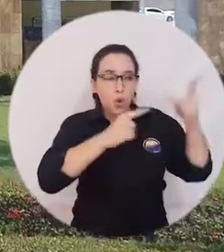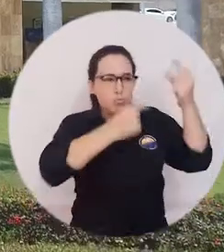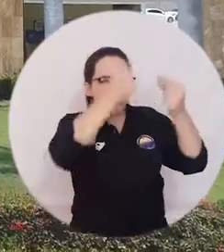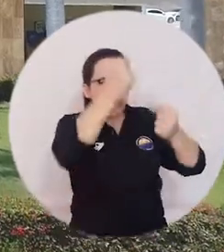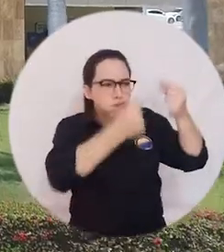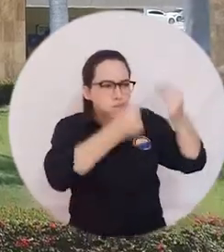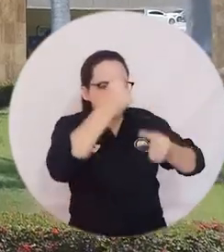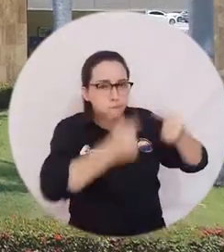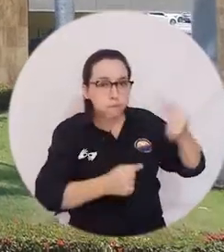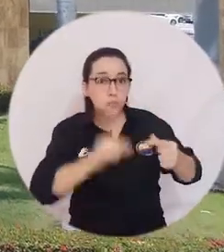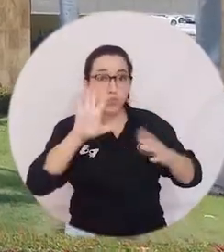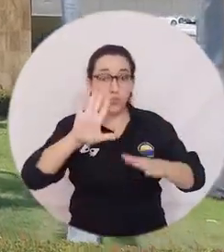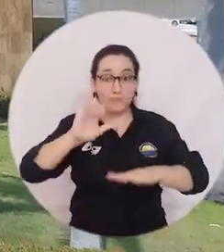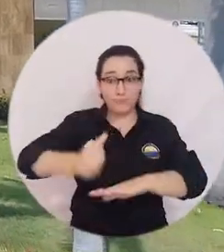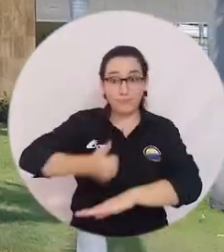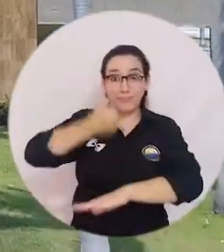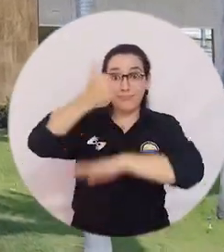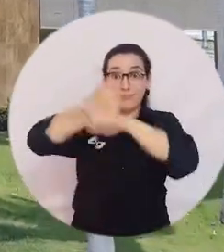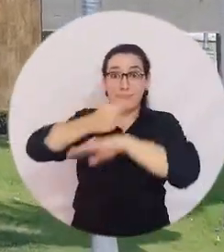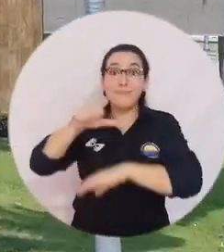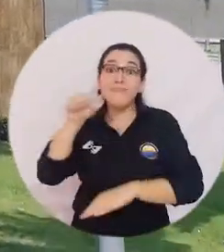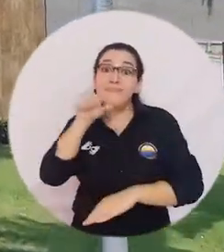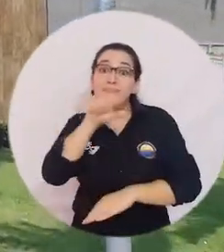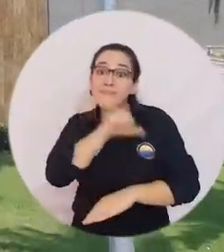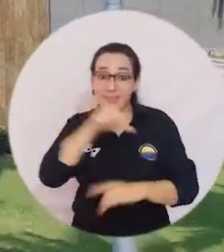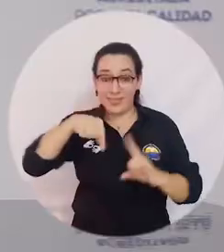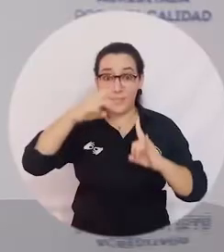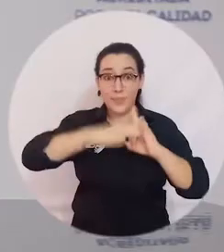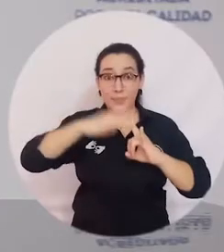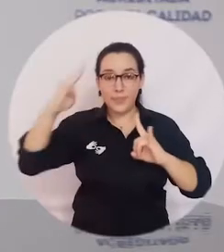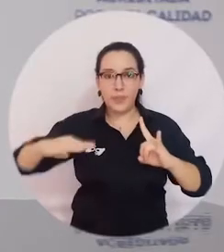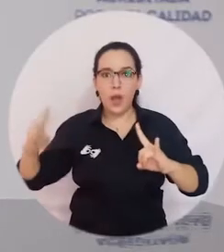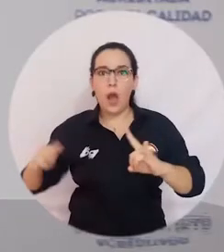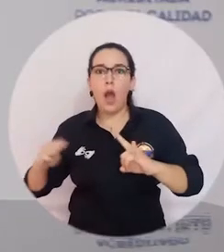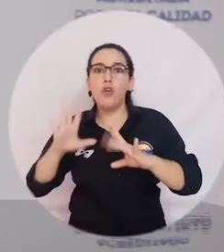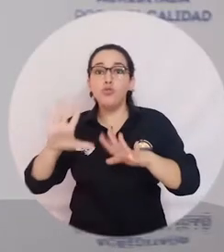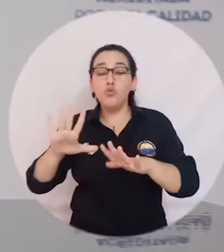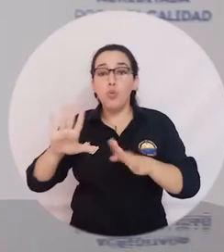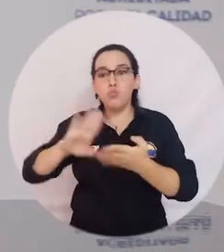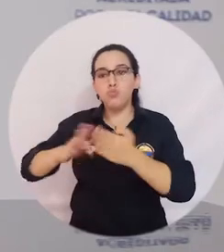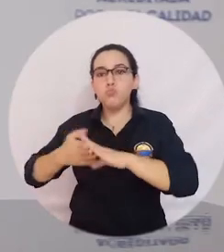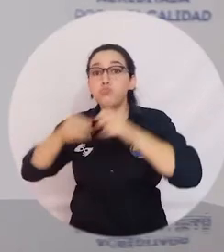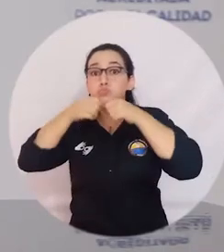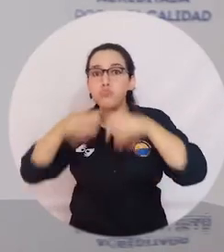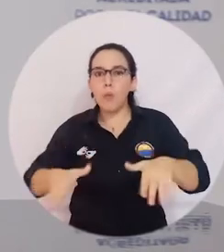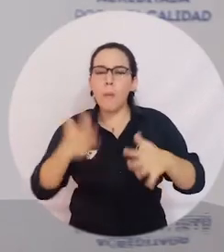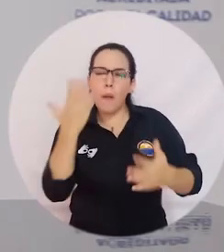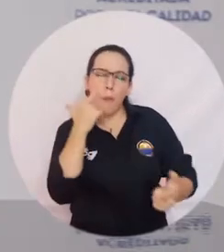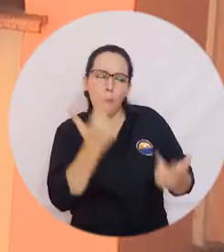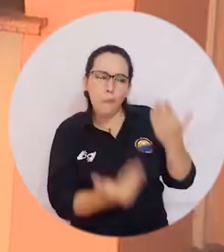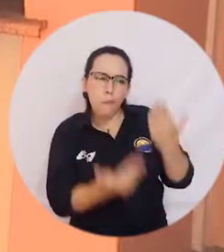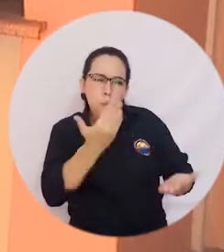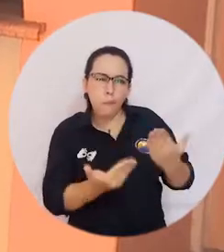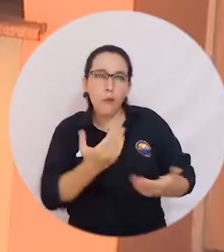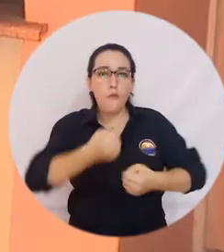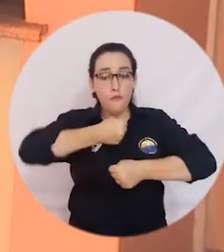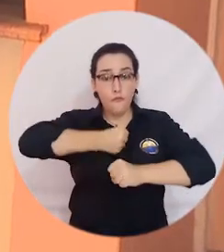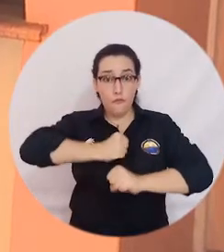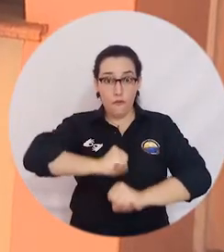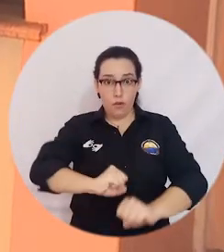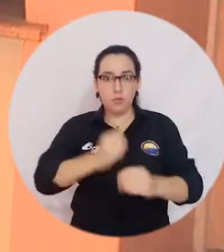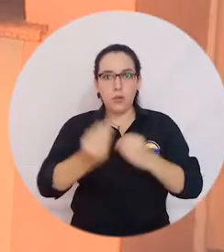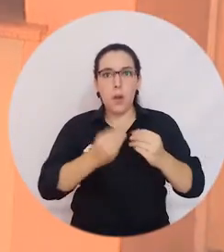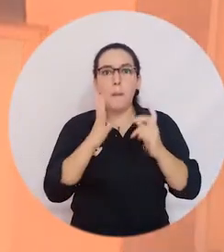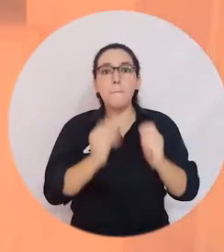Con cifras económicas, el doctor Pablo Vera Salazar, rector de la Universidad del Magdalena, se dirigió a la opinión pública para realizar un balance sobre los